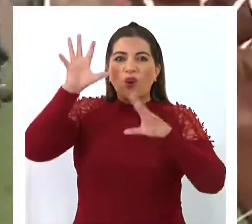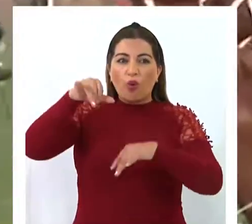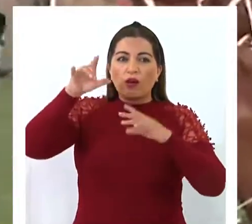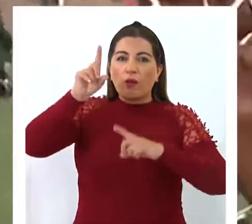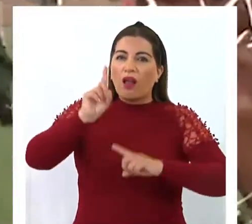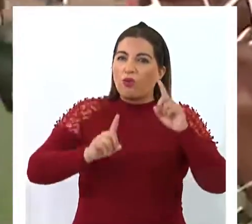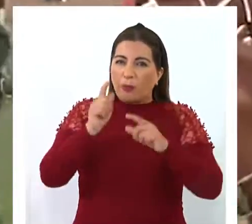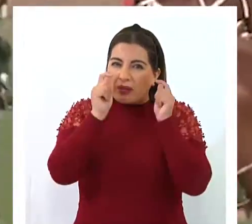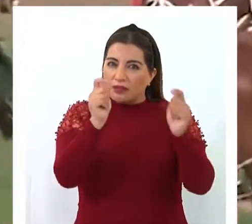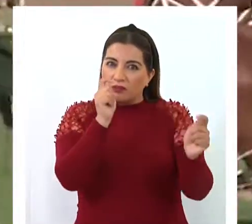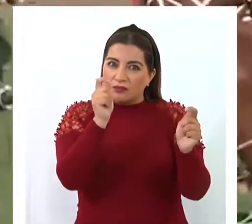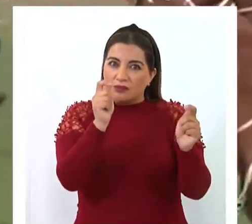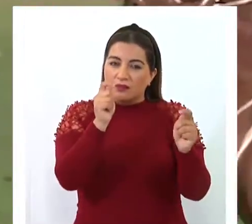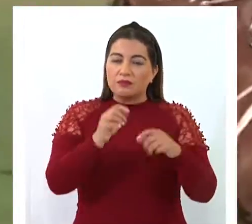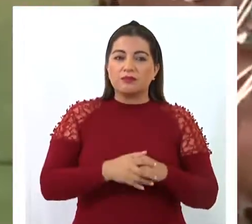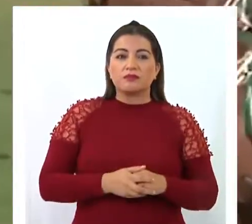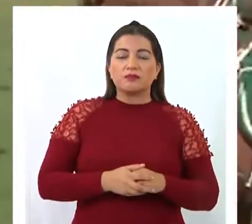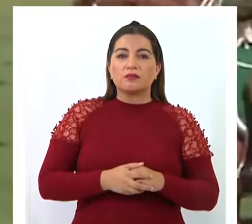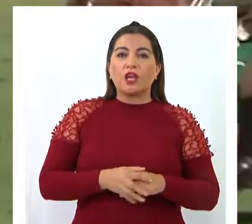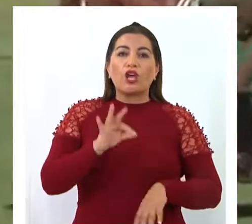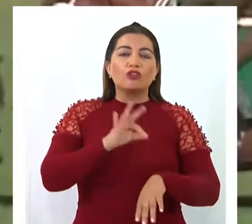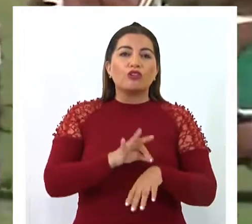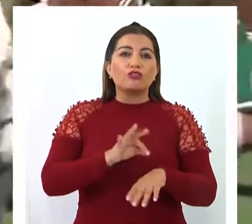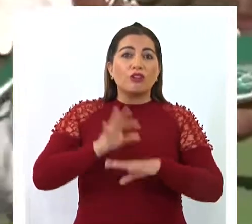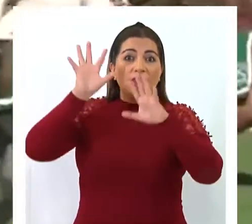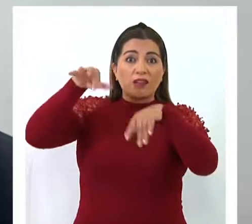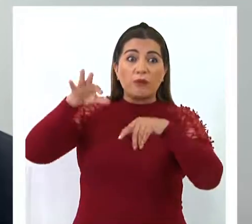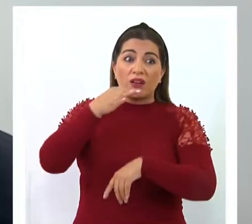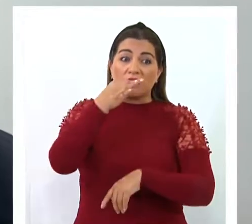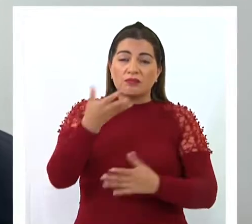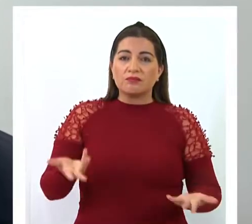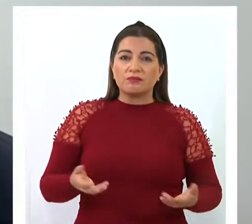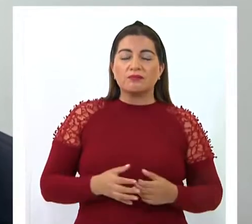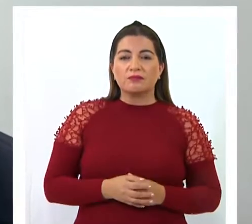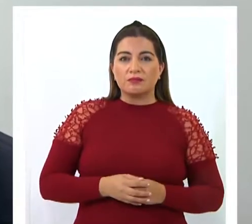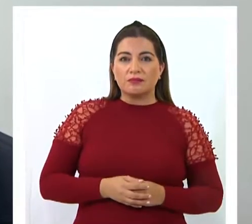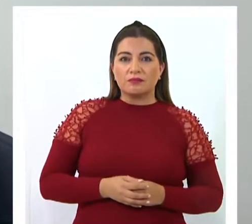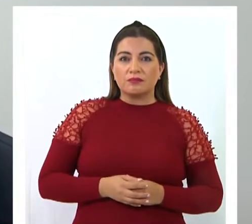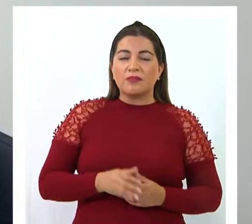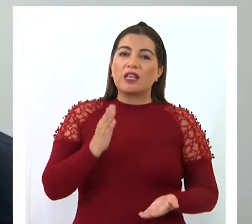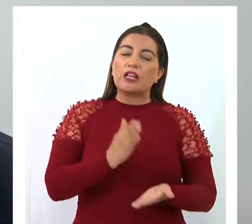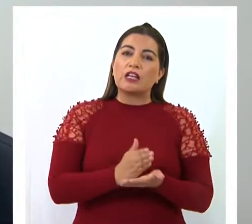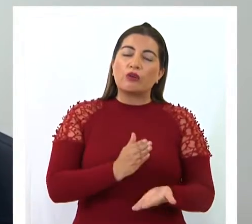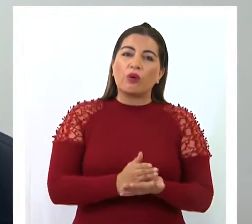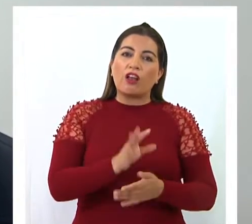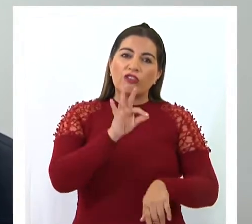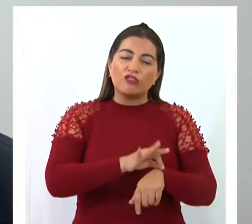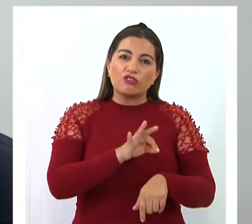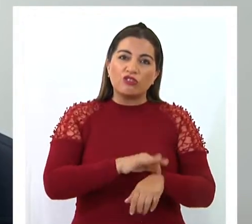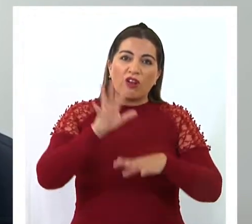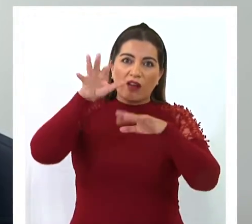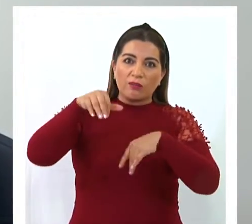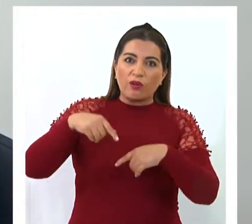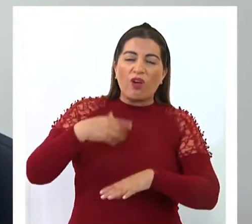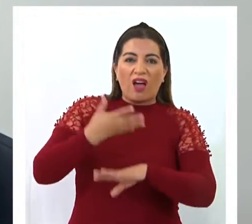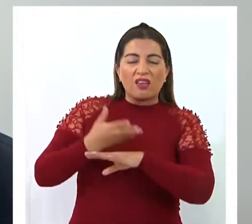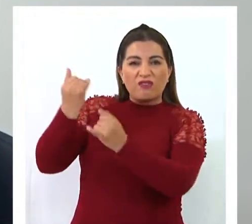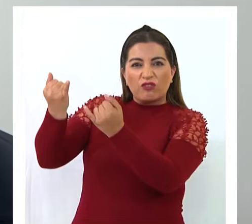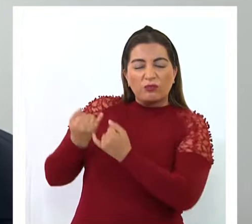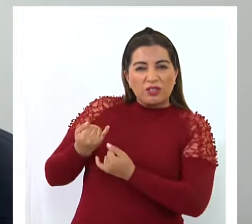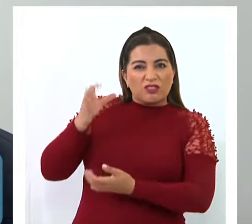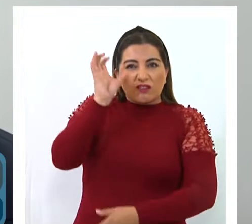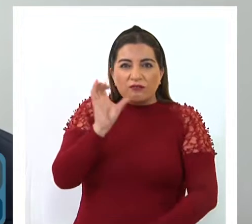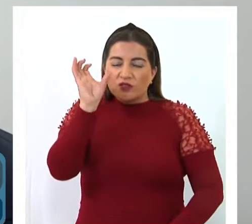corren algún riesgo? El veterinario Cristian Salvatierra aclara la duda. En el Colegio Médico Veterinario están en la búsqueda de información